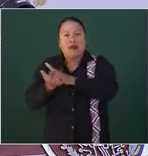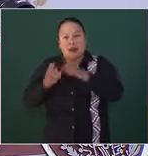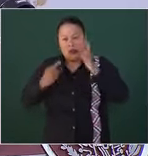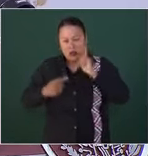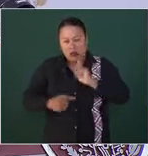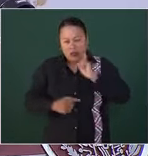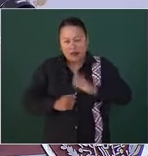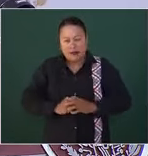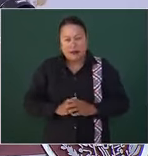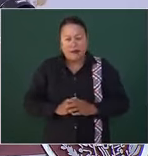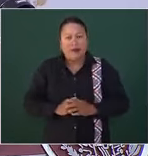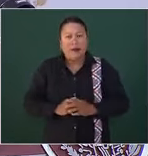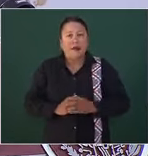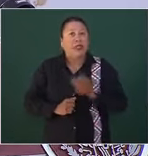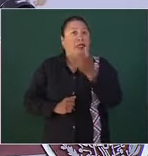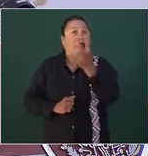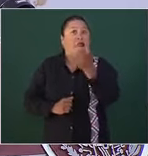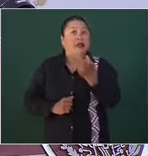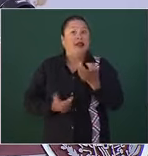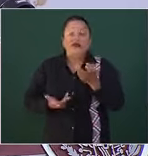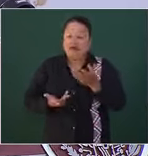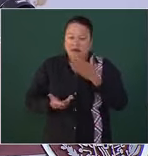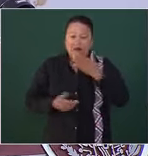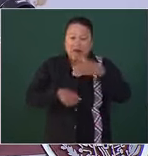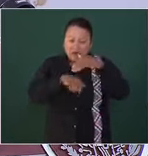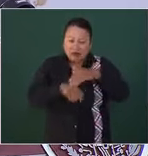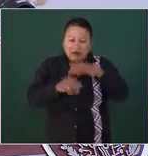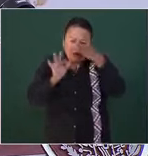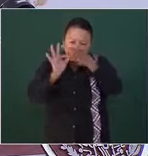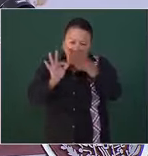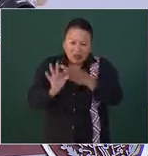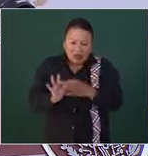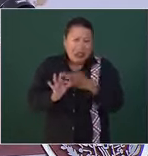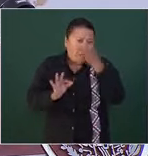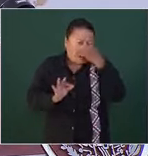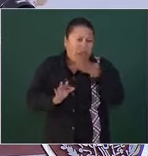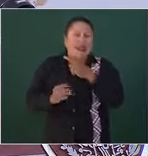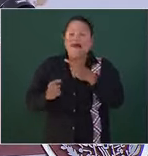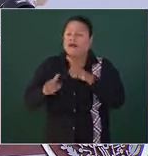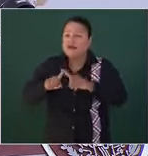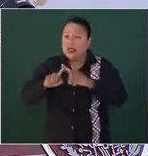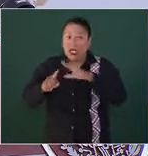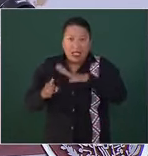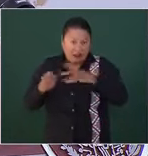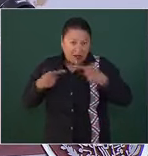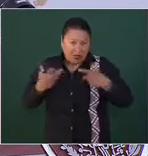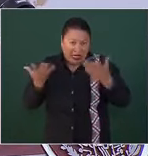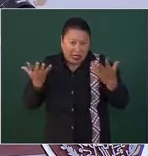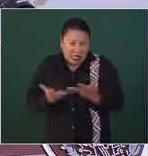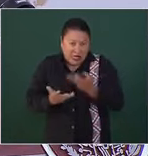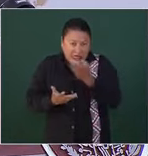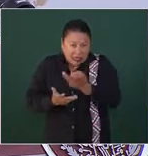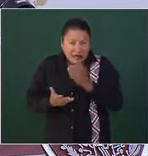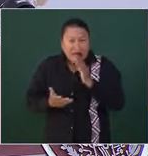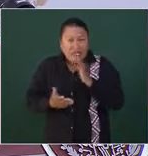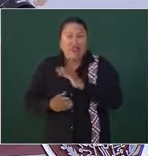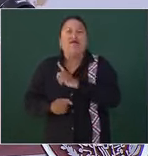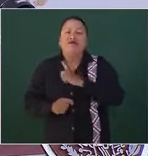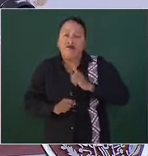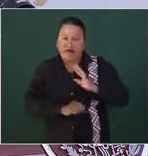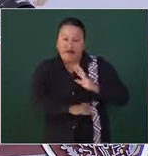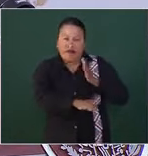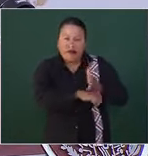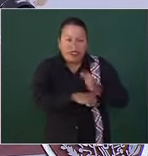Así, se da seguimiento puntual a cada caso para que quienes cometen estos crímenes sean castigados